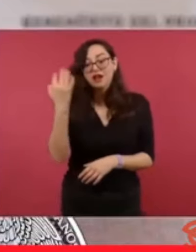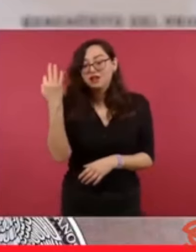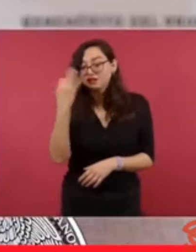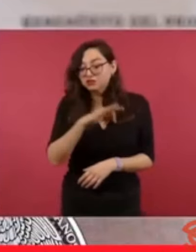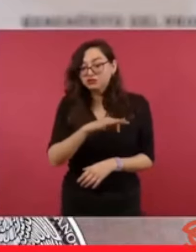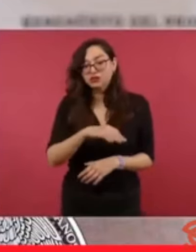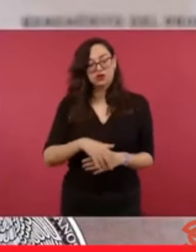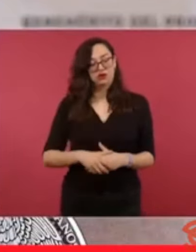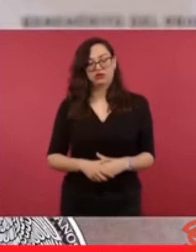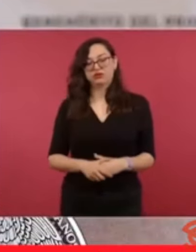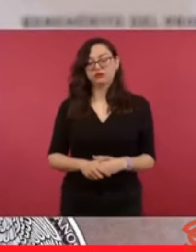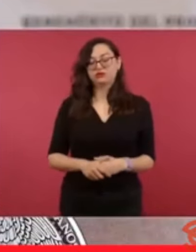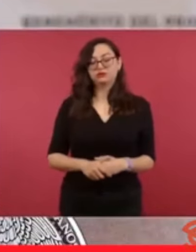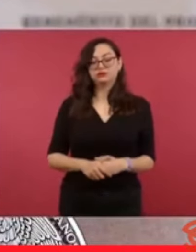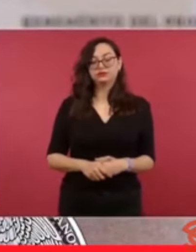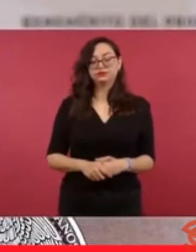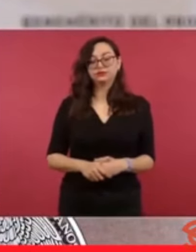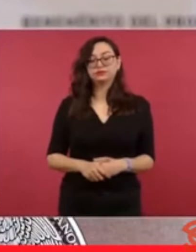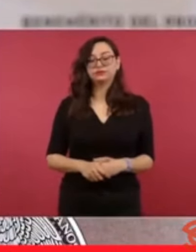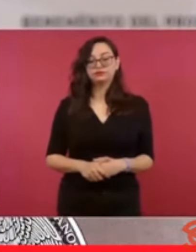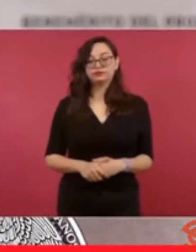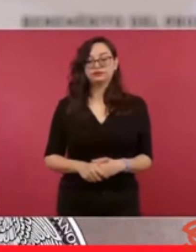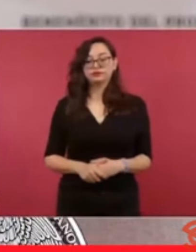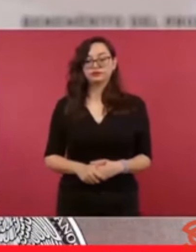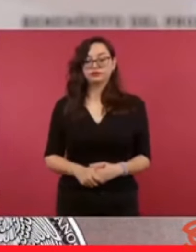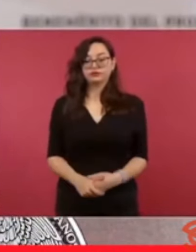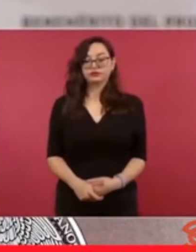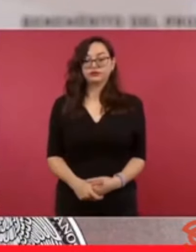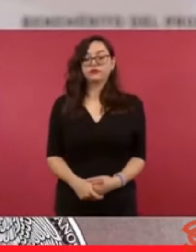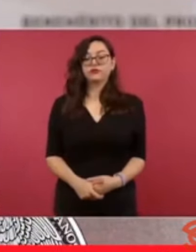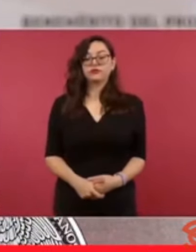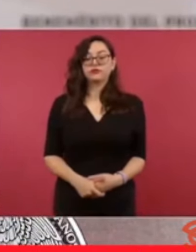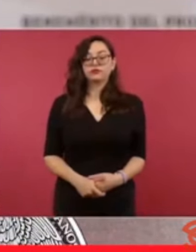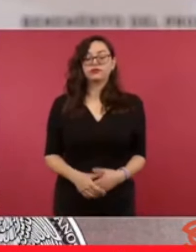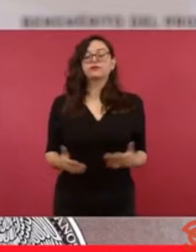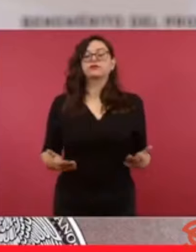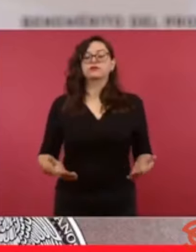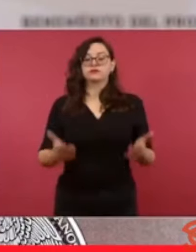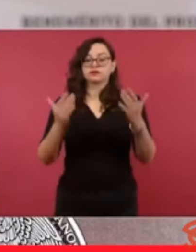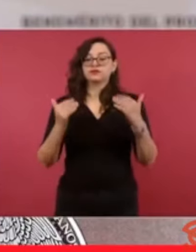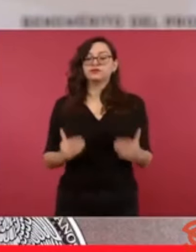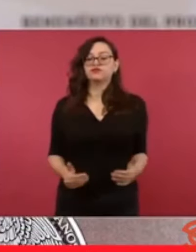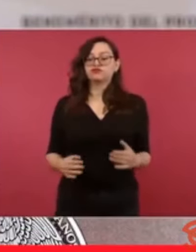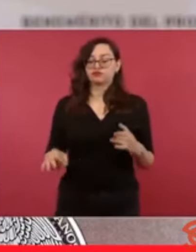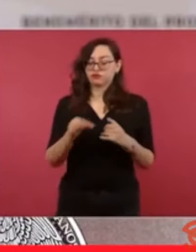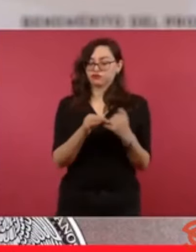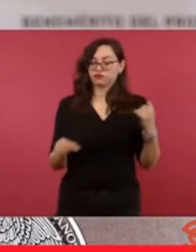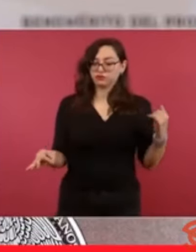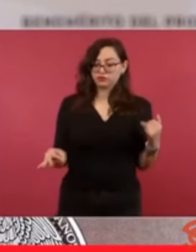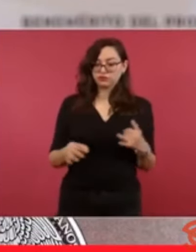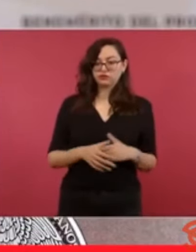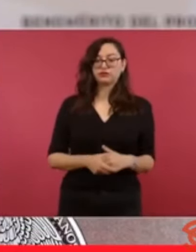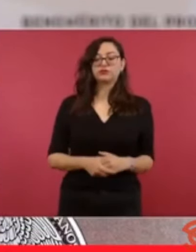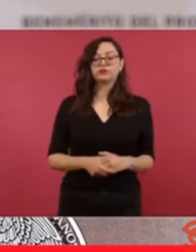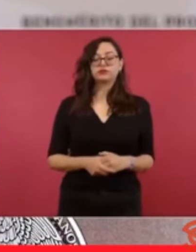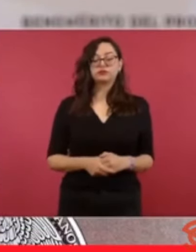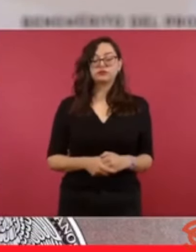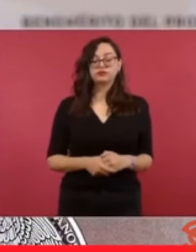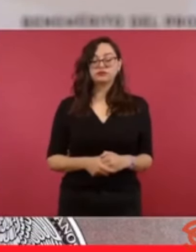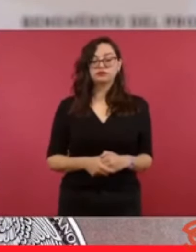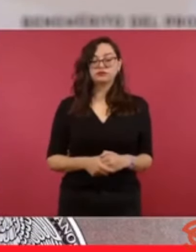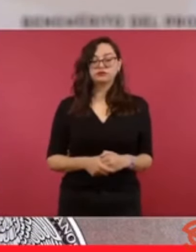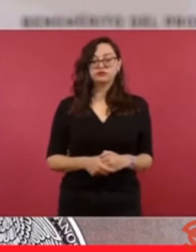Y bueno, casi llegando al final de esta sección, queremos